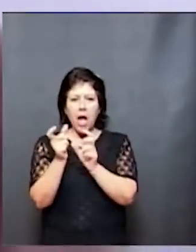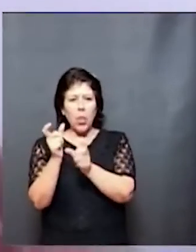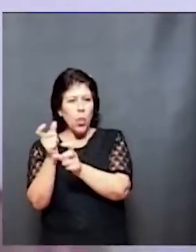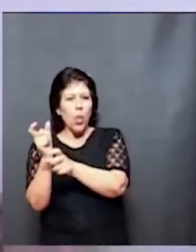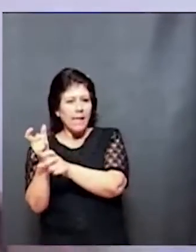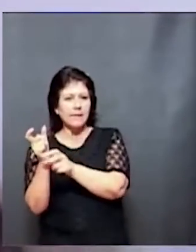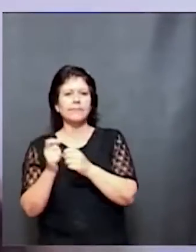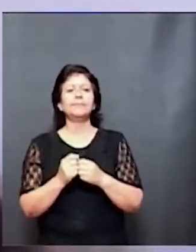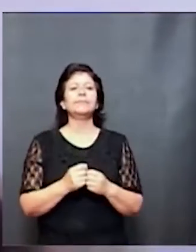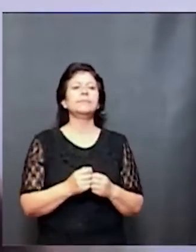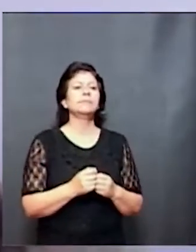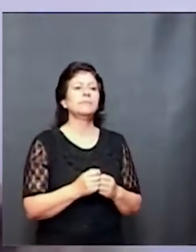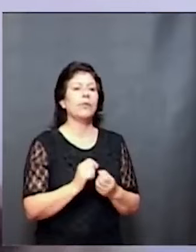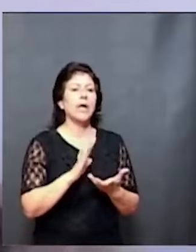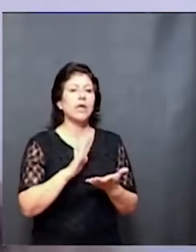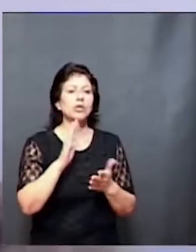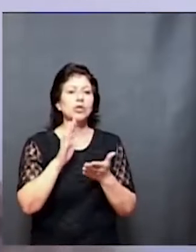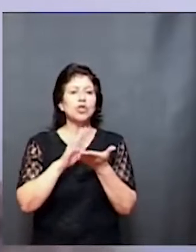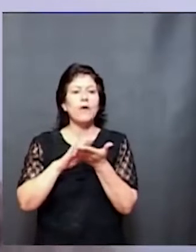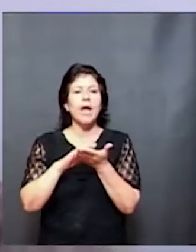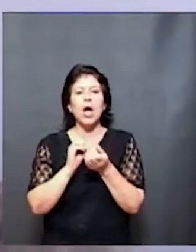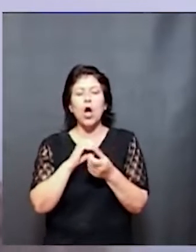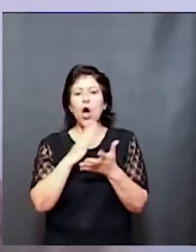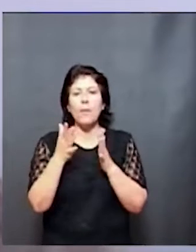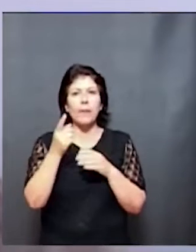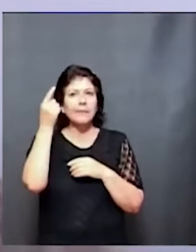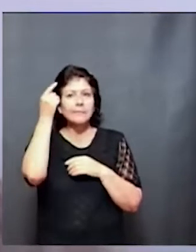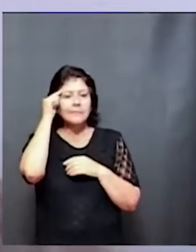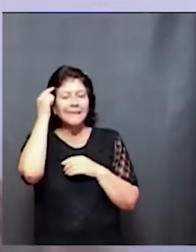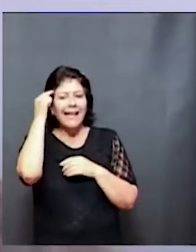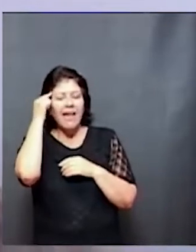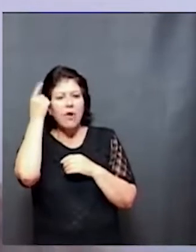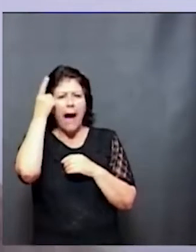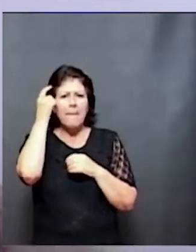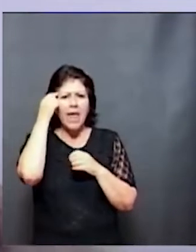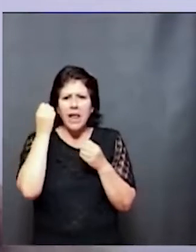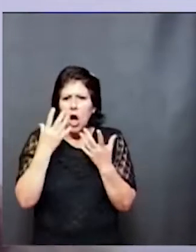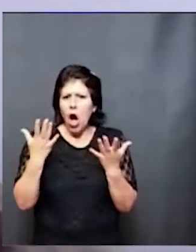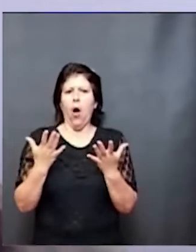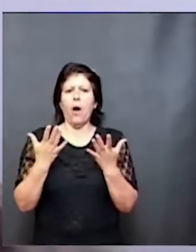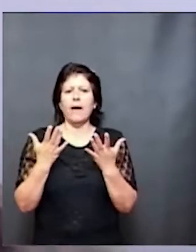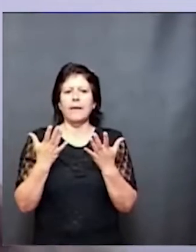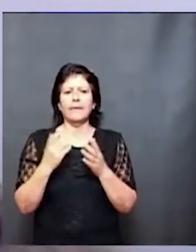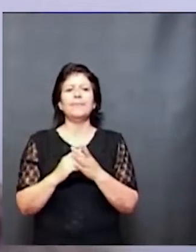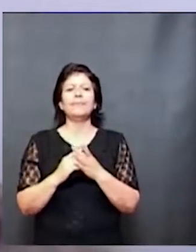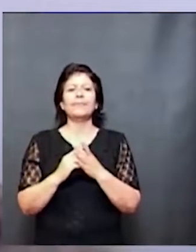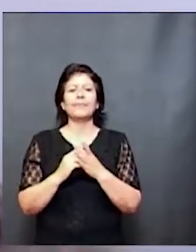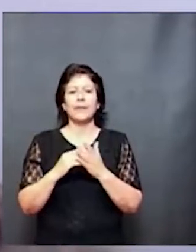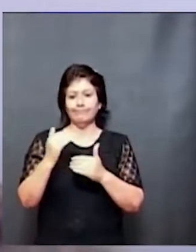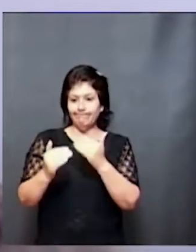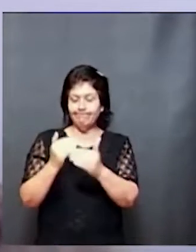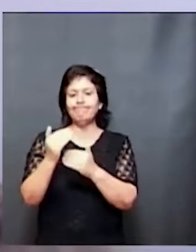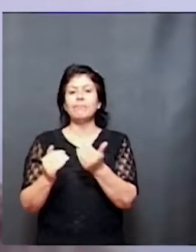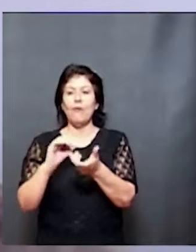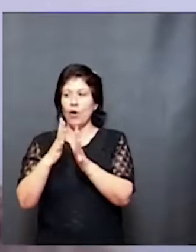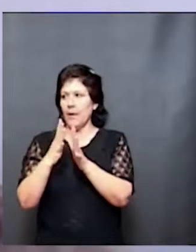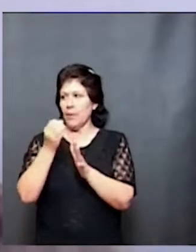cómo aprende nuestro cerebro y cómo se desarrolla de una mejor manera a través de los